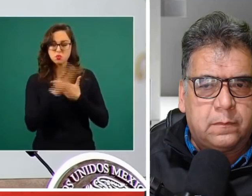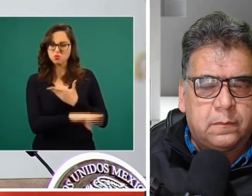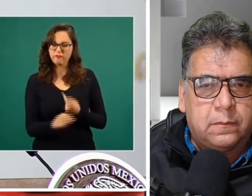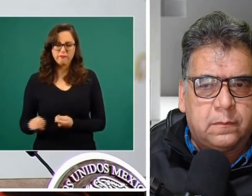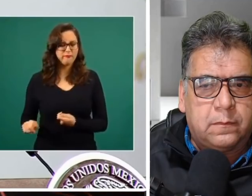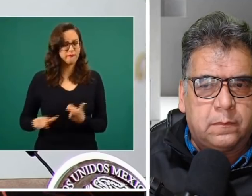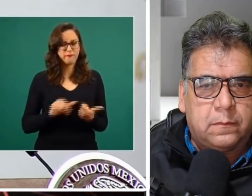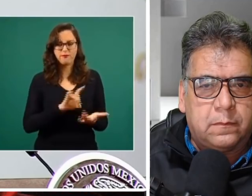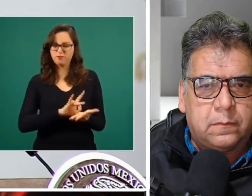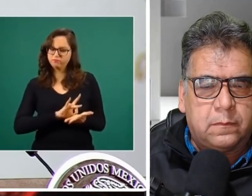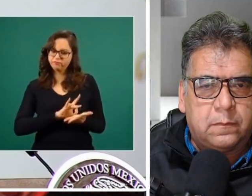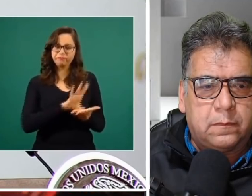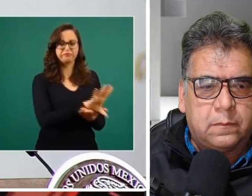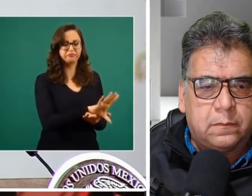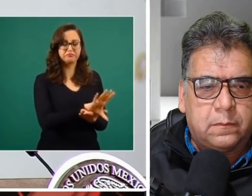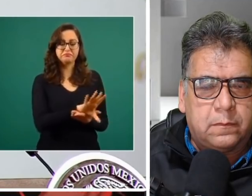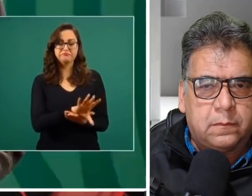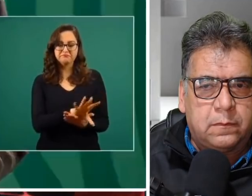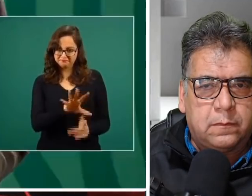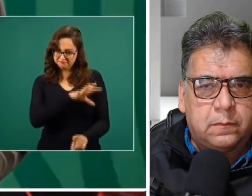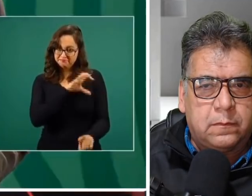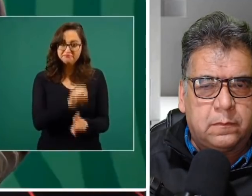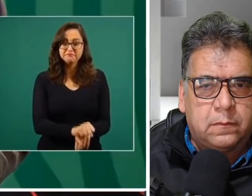se va a lograr la transformación de México